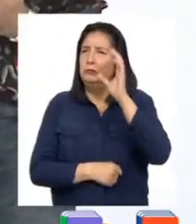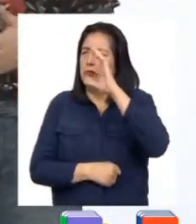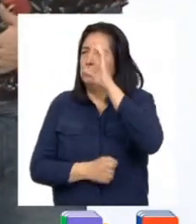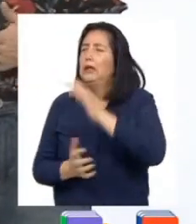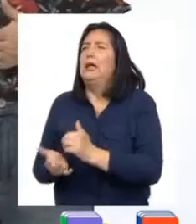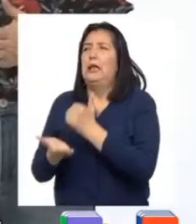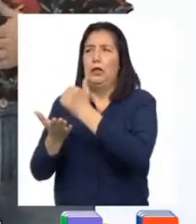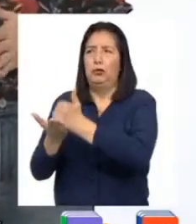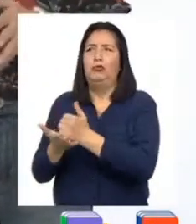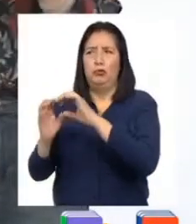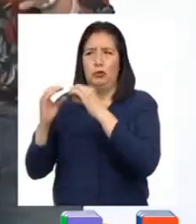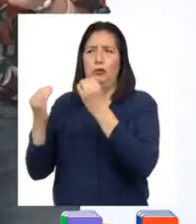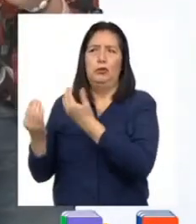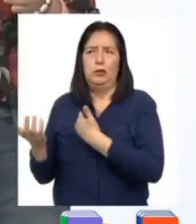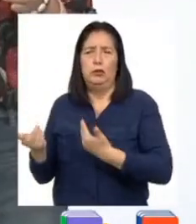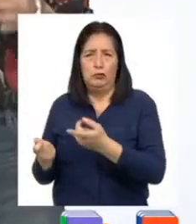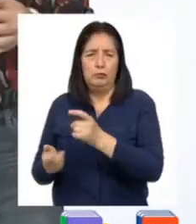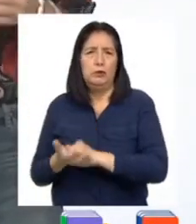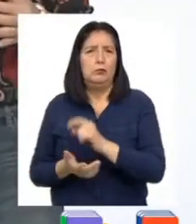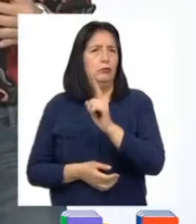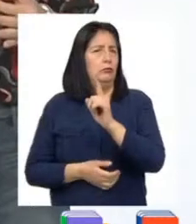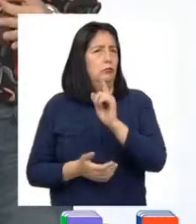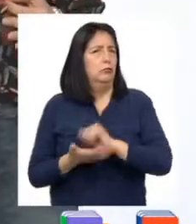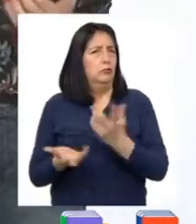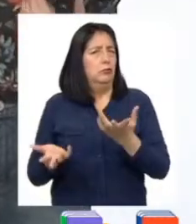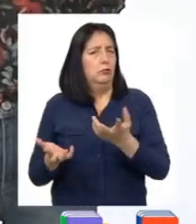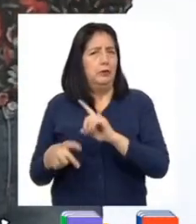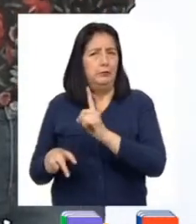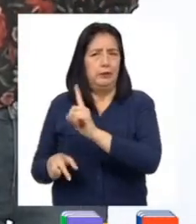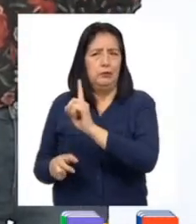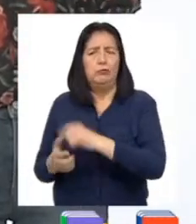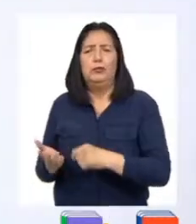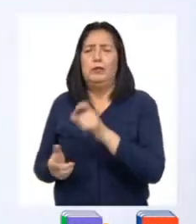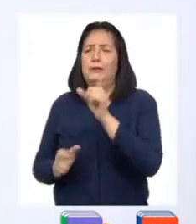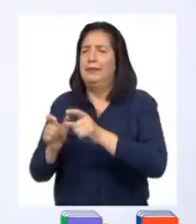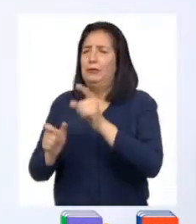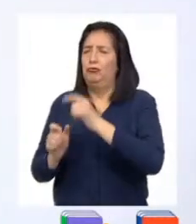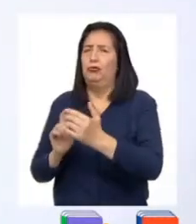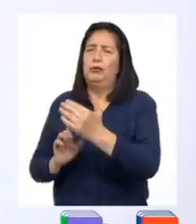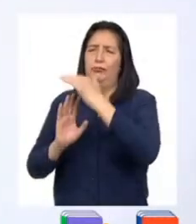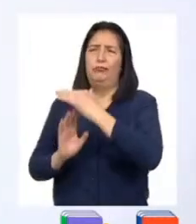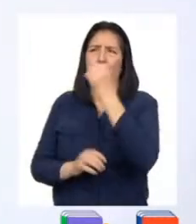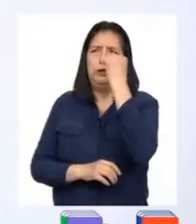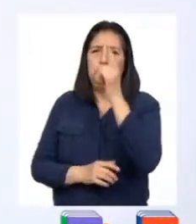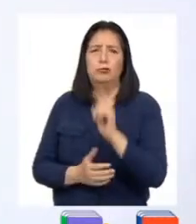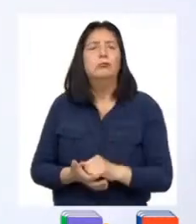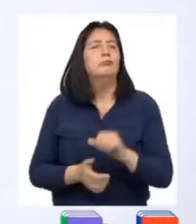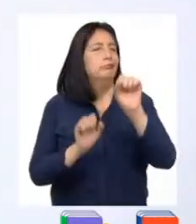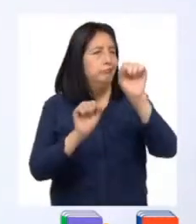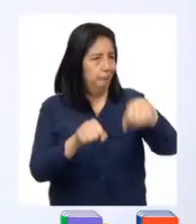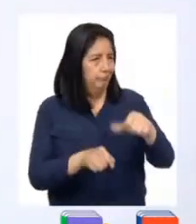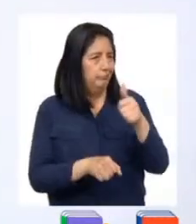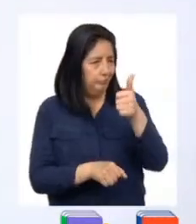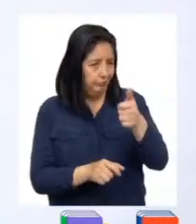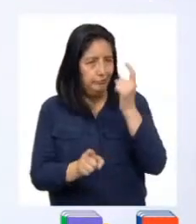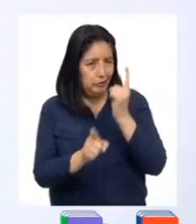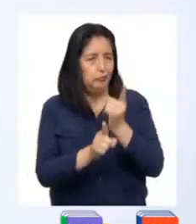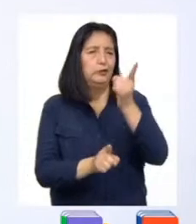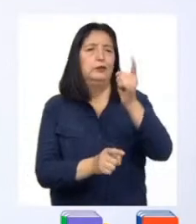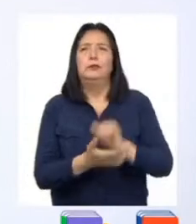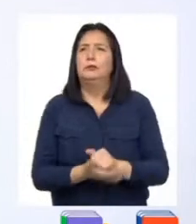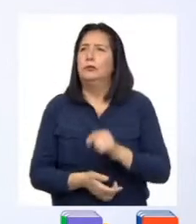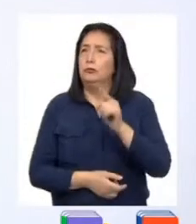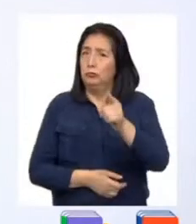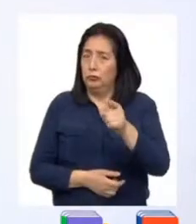instituciones del Estado. No debemos de dejar que nadie vulnere nuestros derechos. Exactamente. Y por eso, si